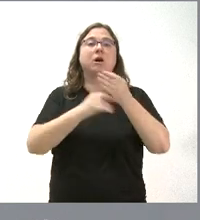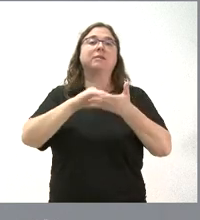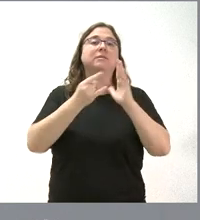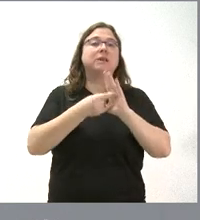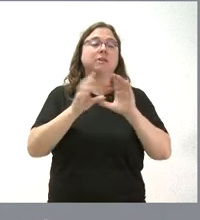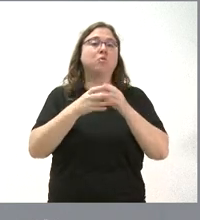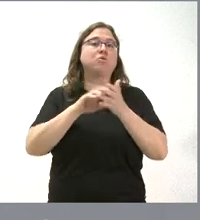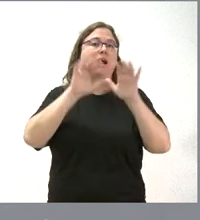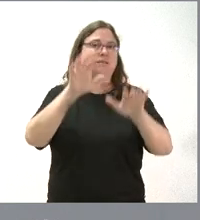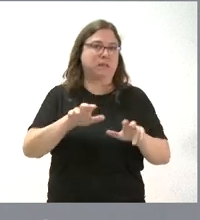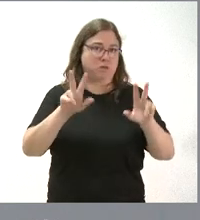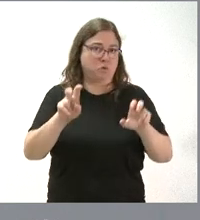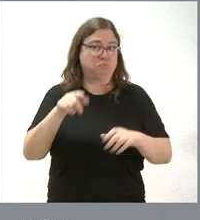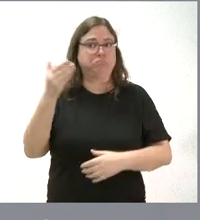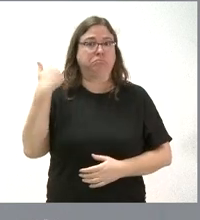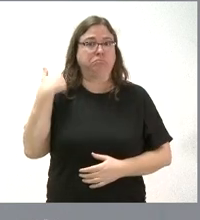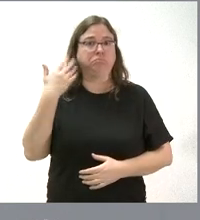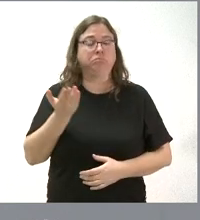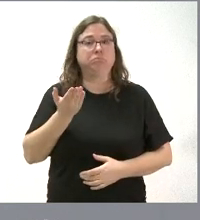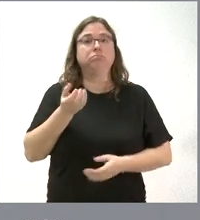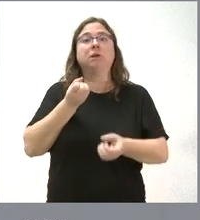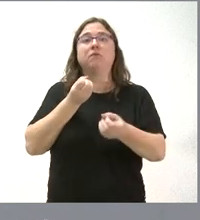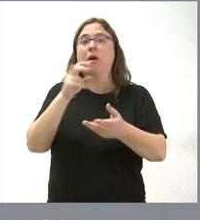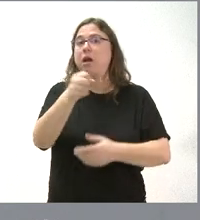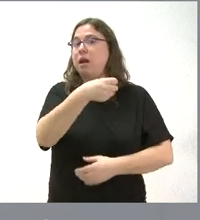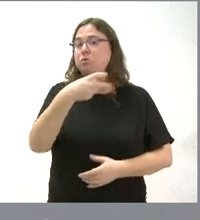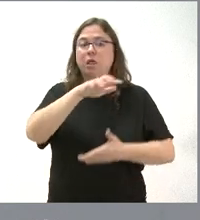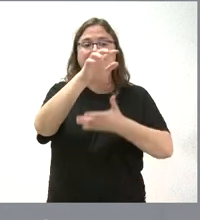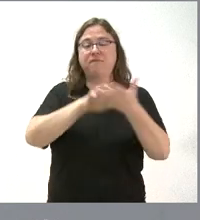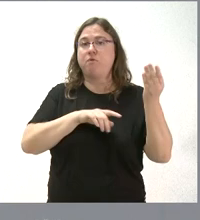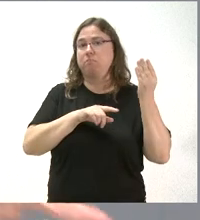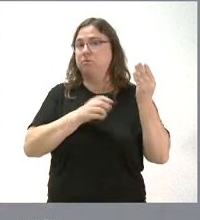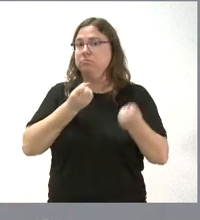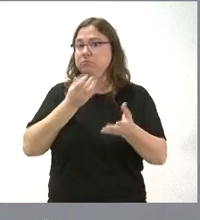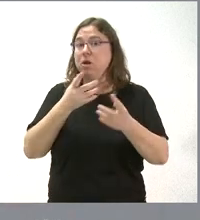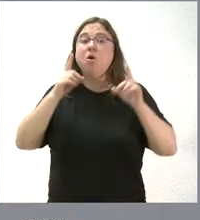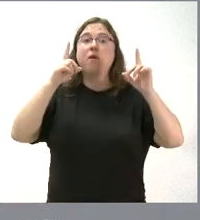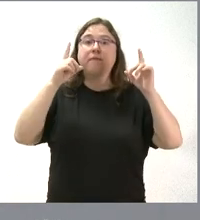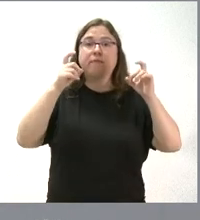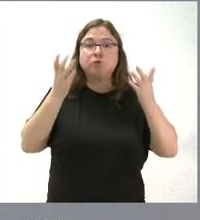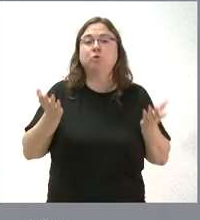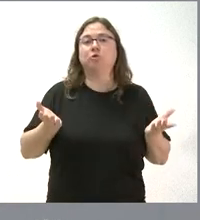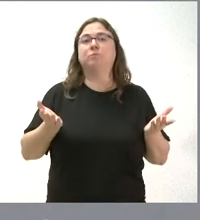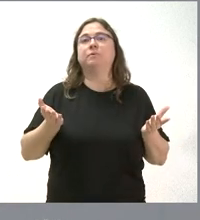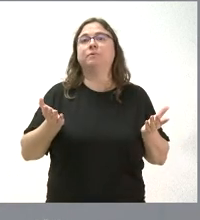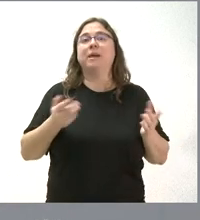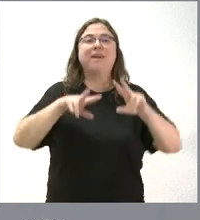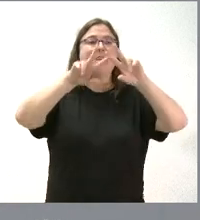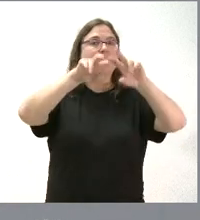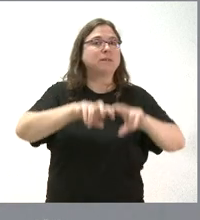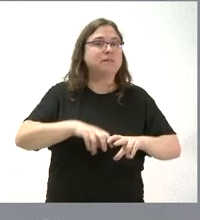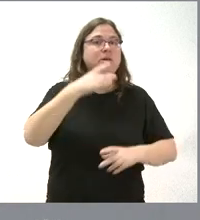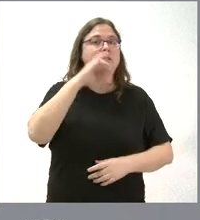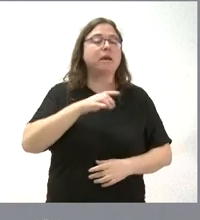materia sanitaria y que les traslado el resultado de ese informe. Esas fotos, lógicamente, quien tiene que investigar